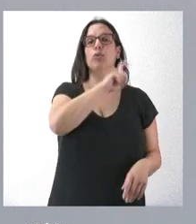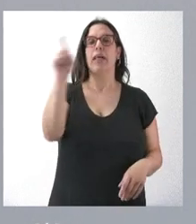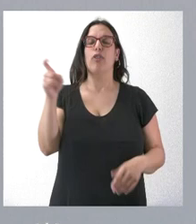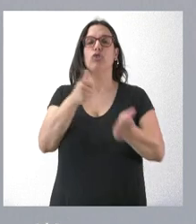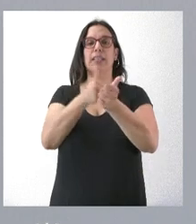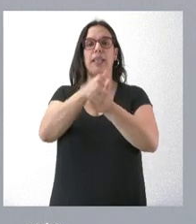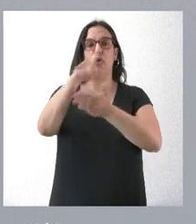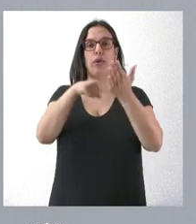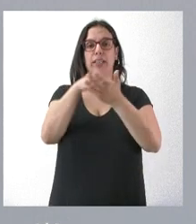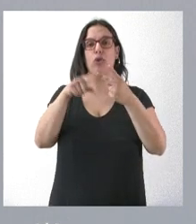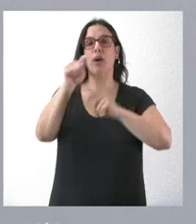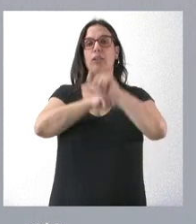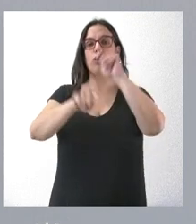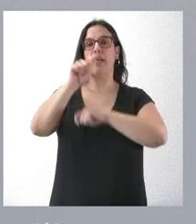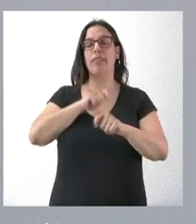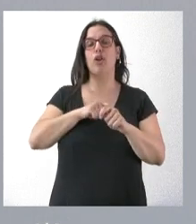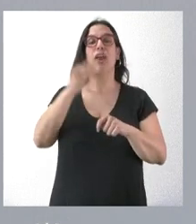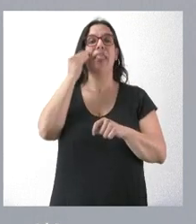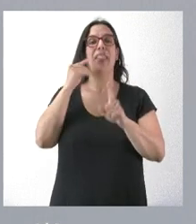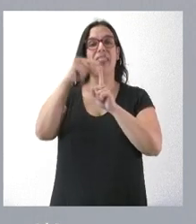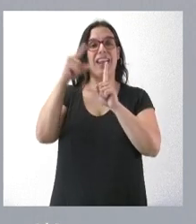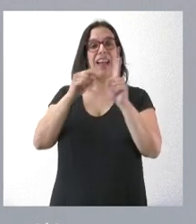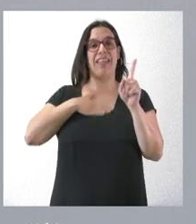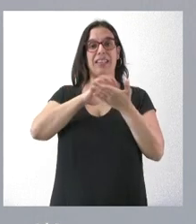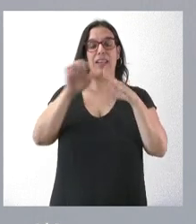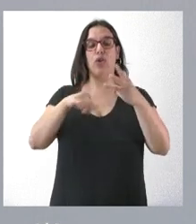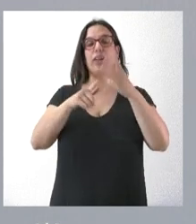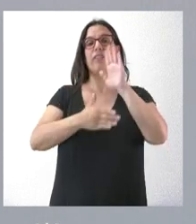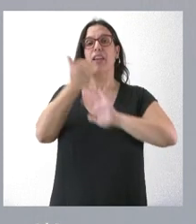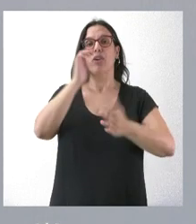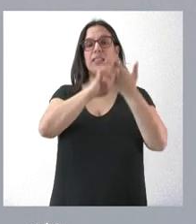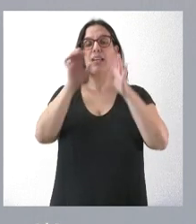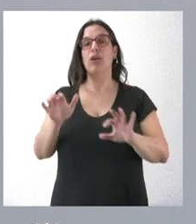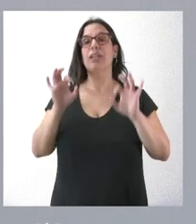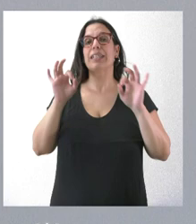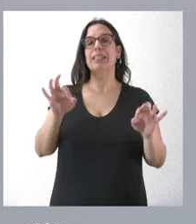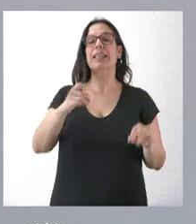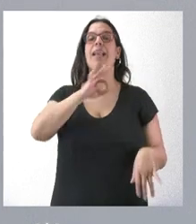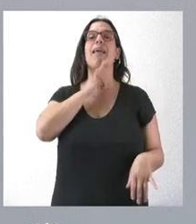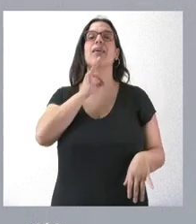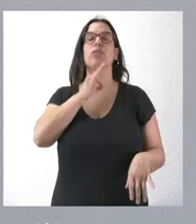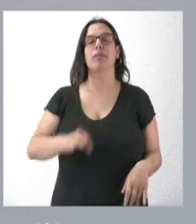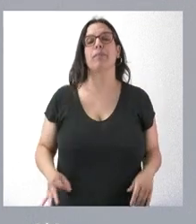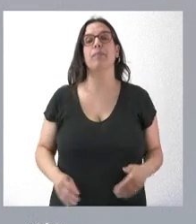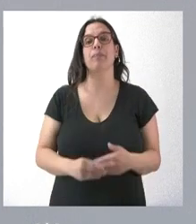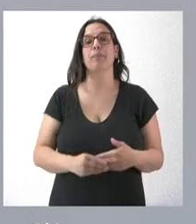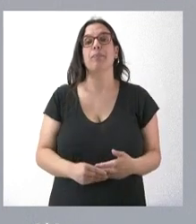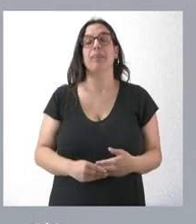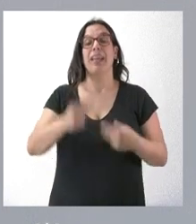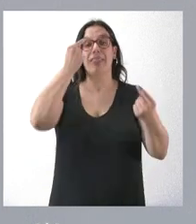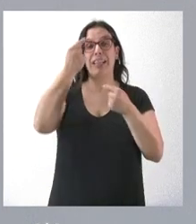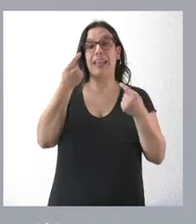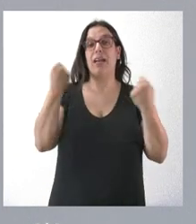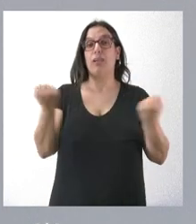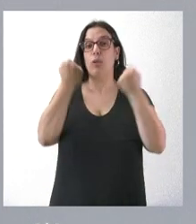Ojitano, la Asociación Celiaca de Castilla y León y la Federación de Castilla y León de Laringetomizados. El detalle de estas